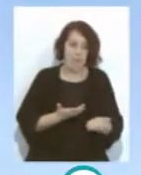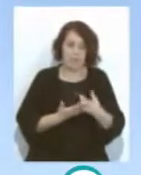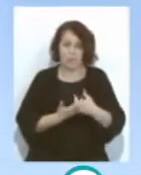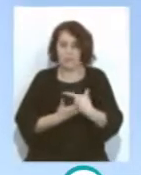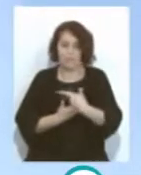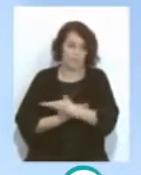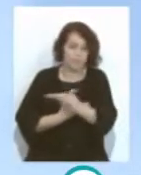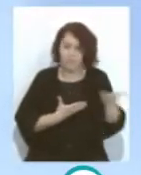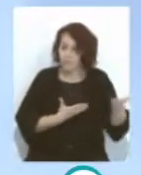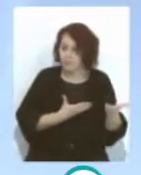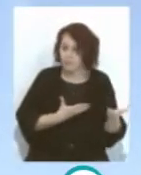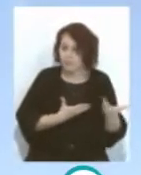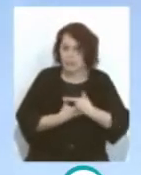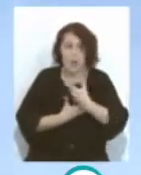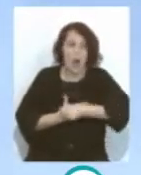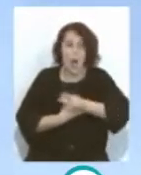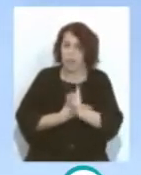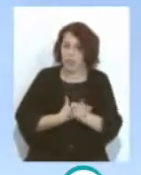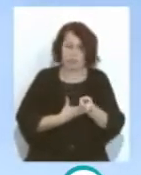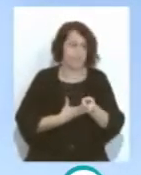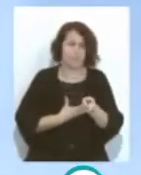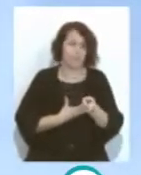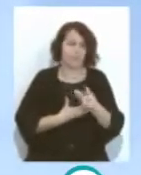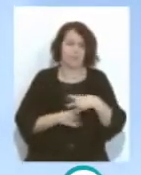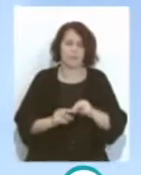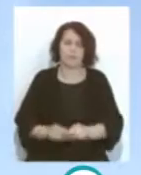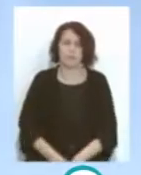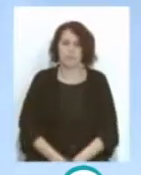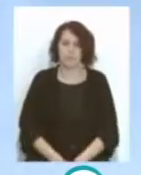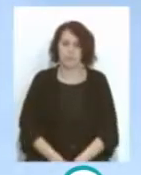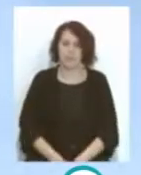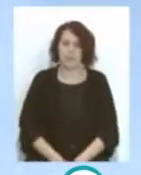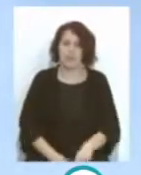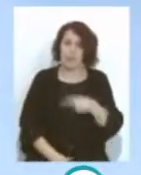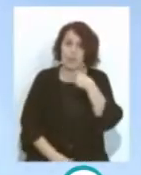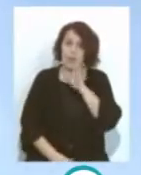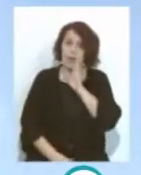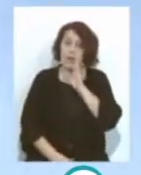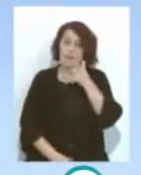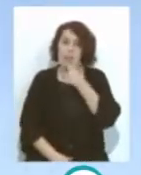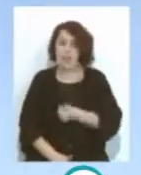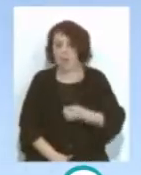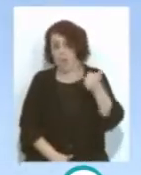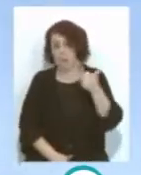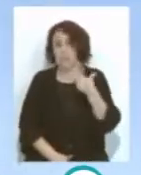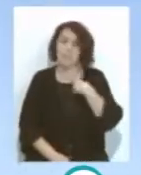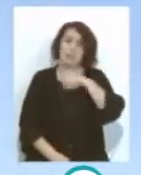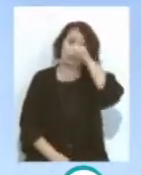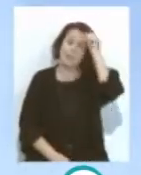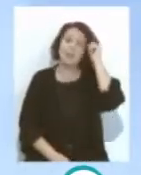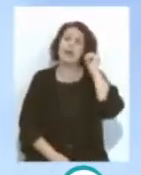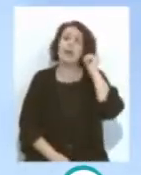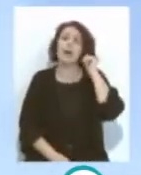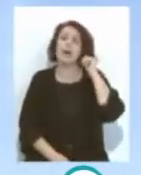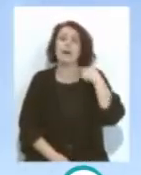desmoronar Todo ese castillo De arena Que has creado Ya decíamos Que es más fácil Que Cervera Le